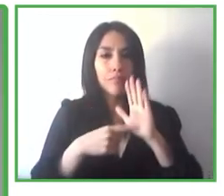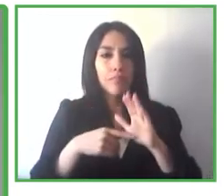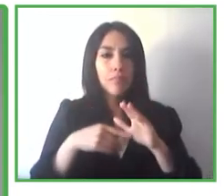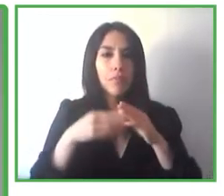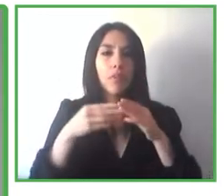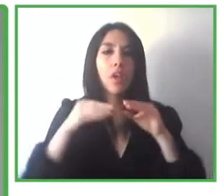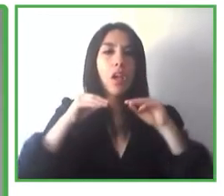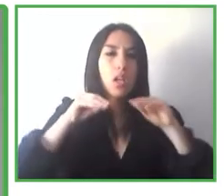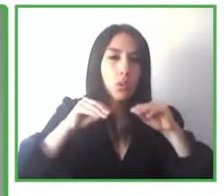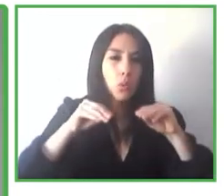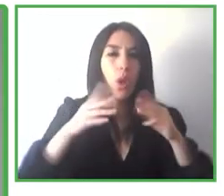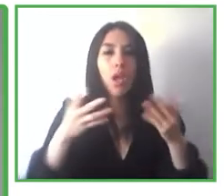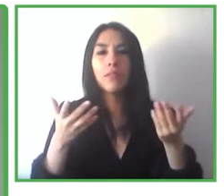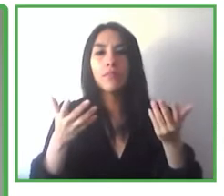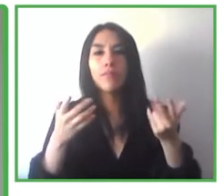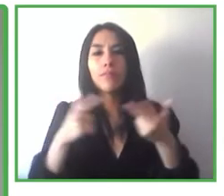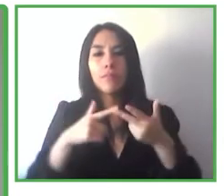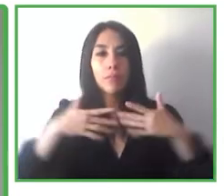etcétera.